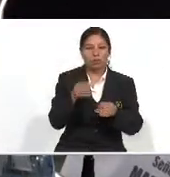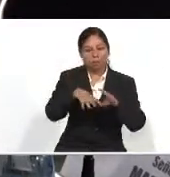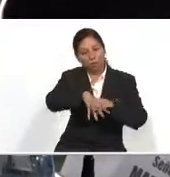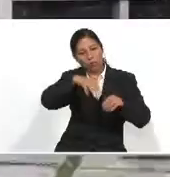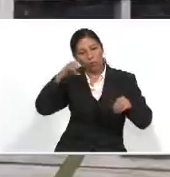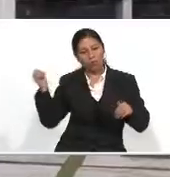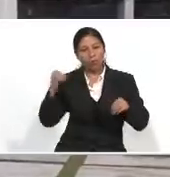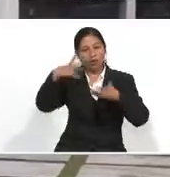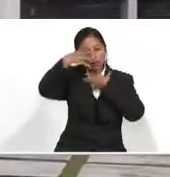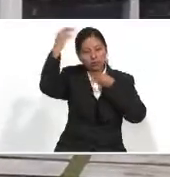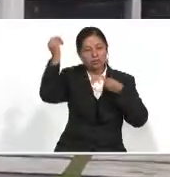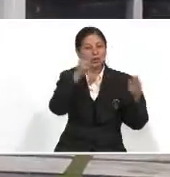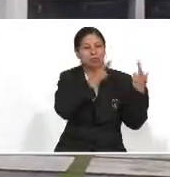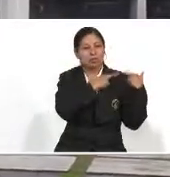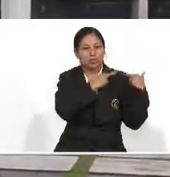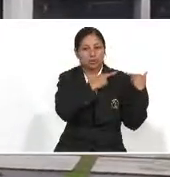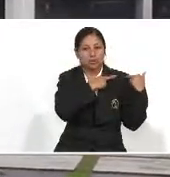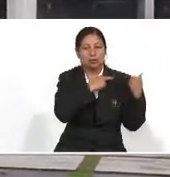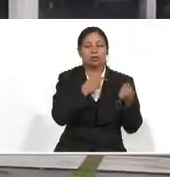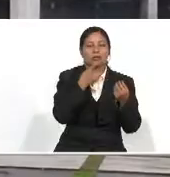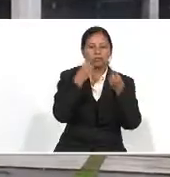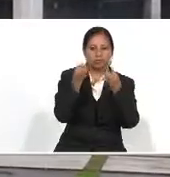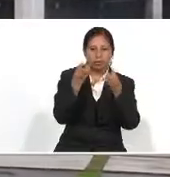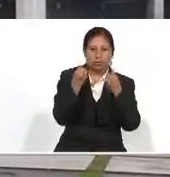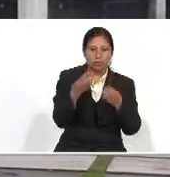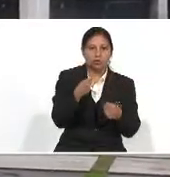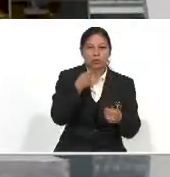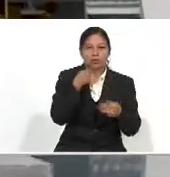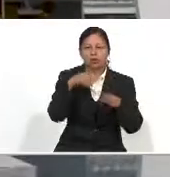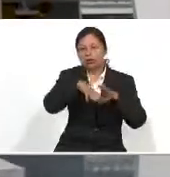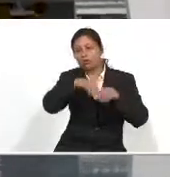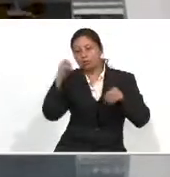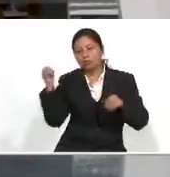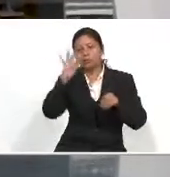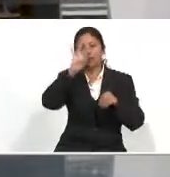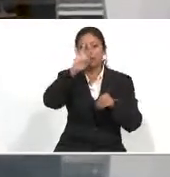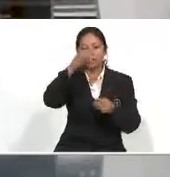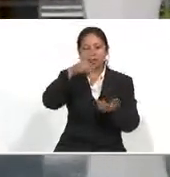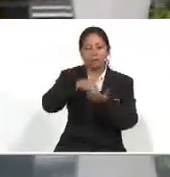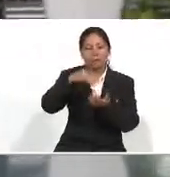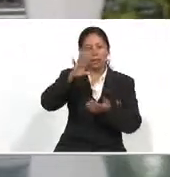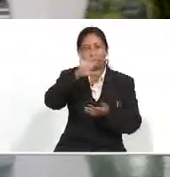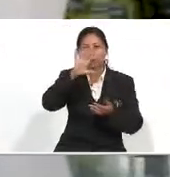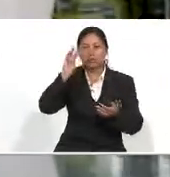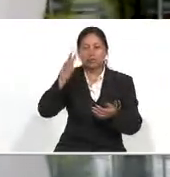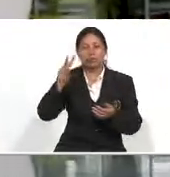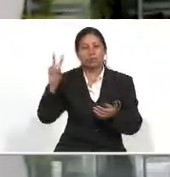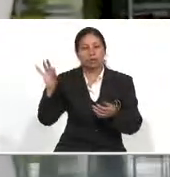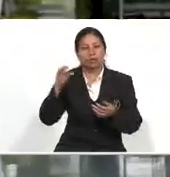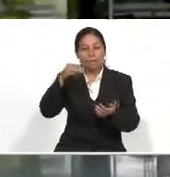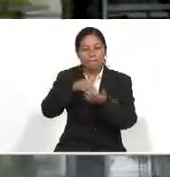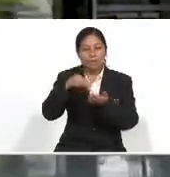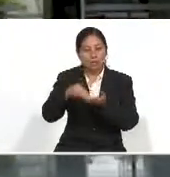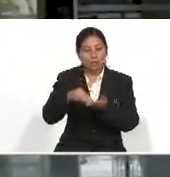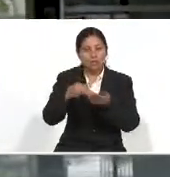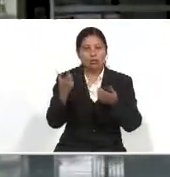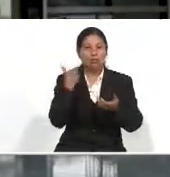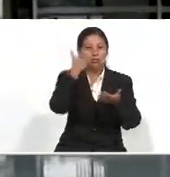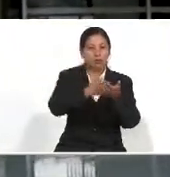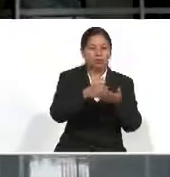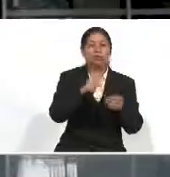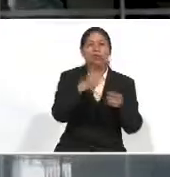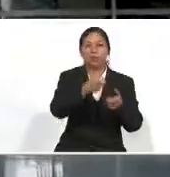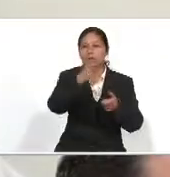está a cargo de la USAC. Autoridades de la DIGEF informaron que se cumplió con el traslado de 3 millones 520 mil quetzales para que esta casa de estudios hiciera